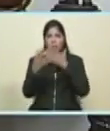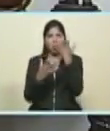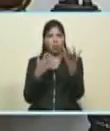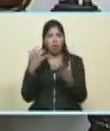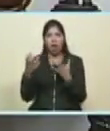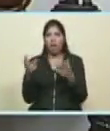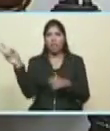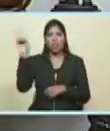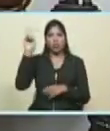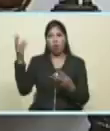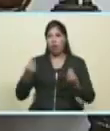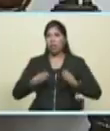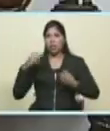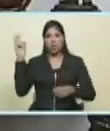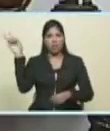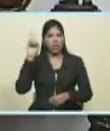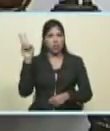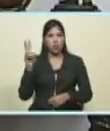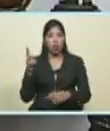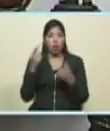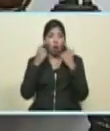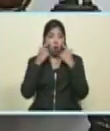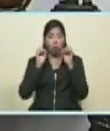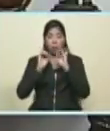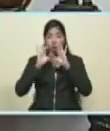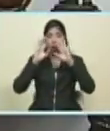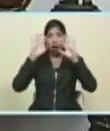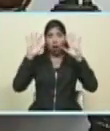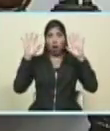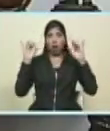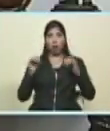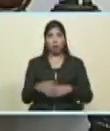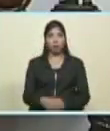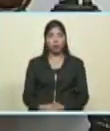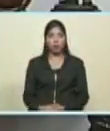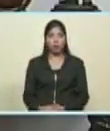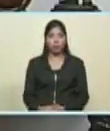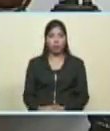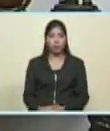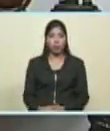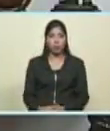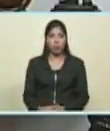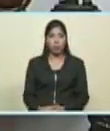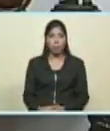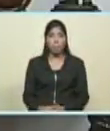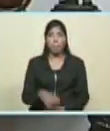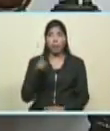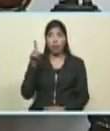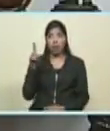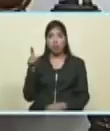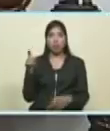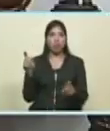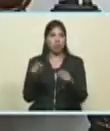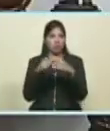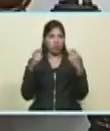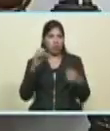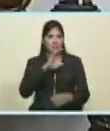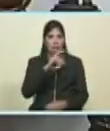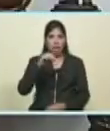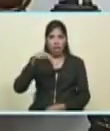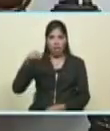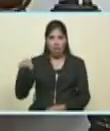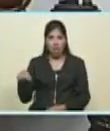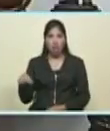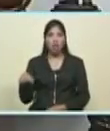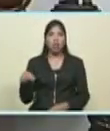de la sonrisa, de la admiración, los ojos brillantes. Porque si es verdad que la BBC de Londres, CNN, en inglés, todos